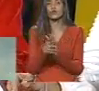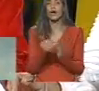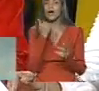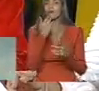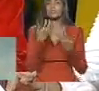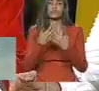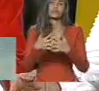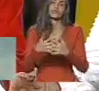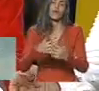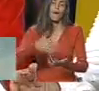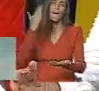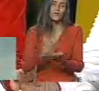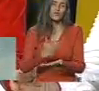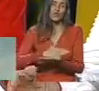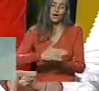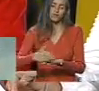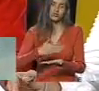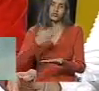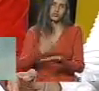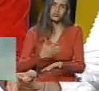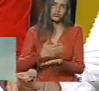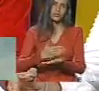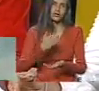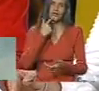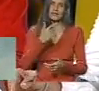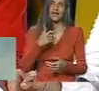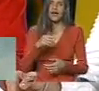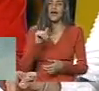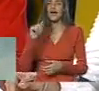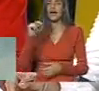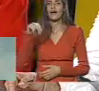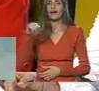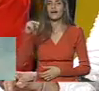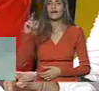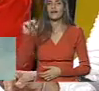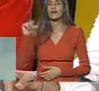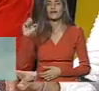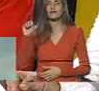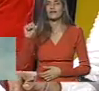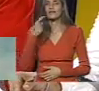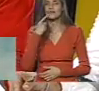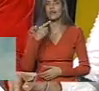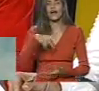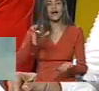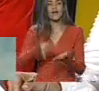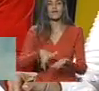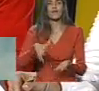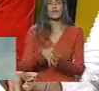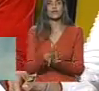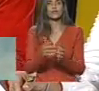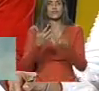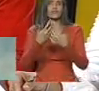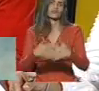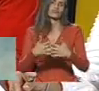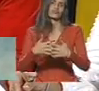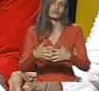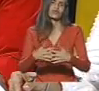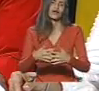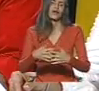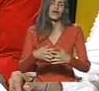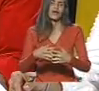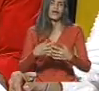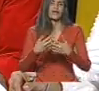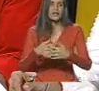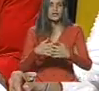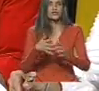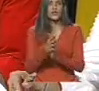procesadora de yuca. Allá en el municipio de Andrés Bello se aprobó una planta industrial para la